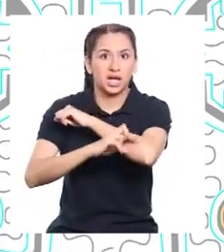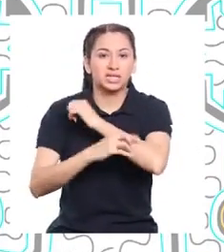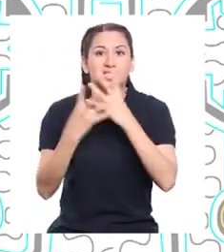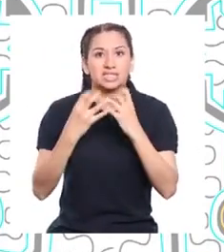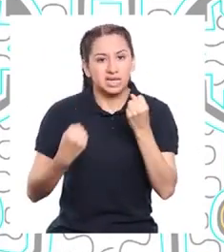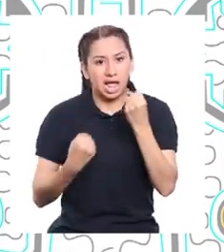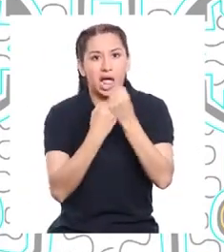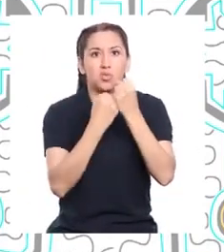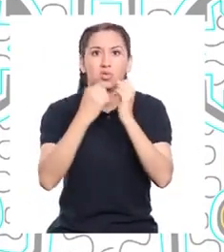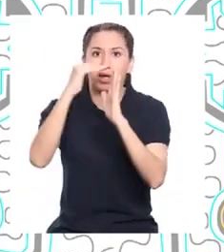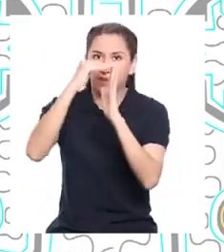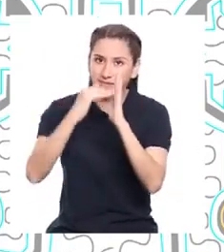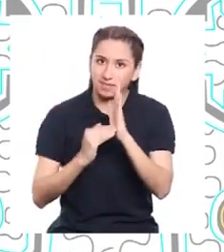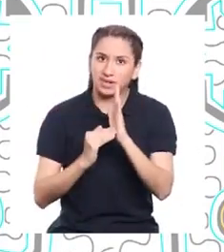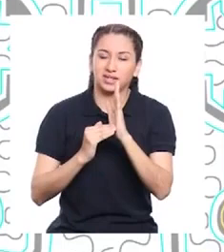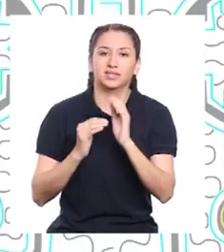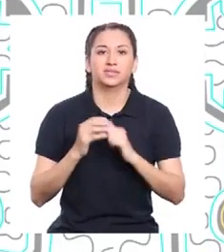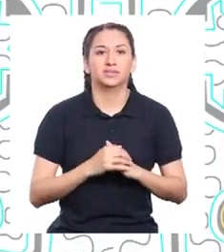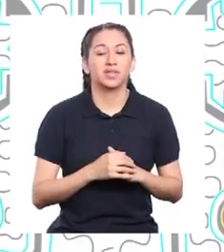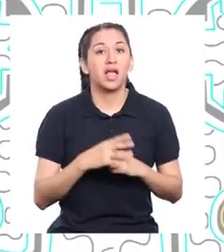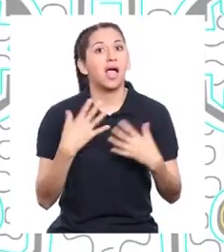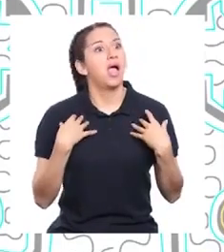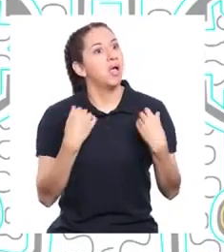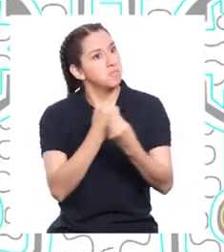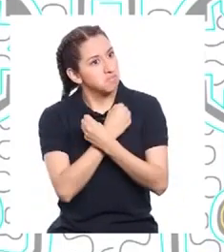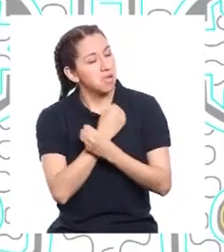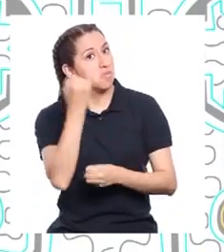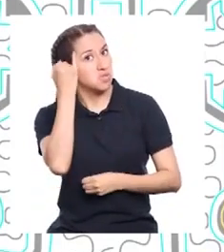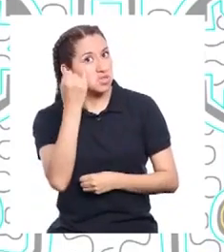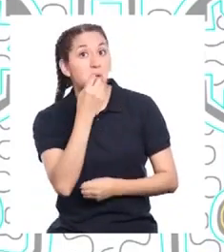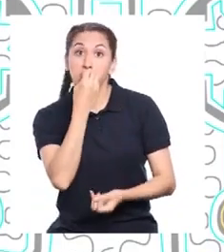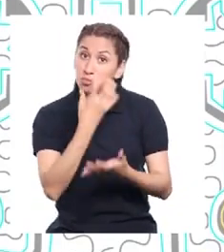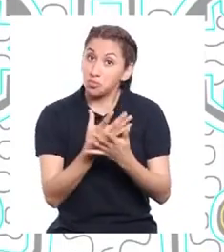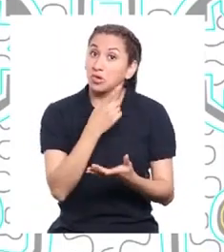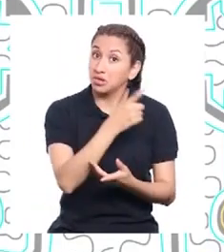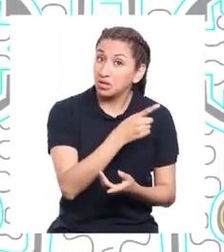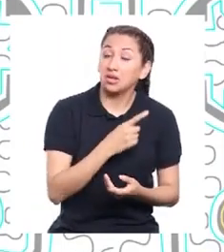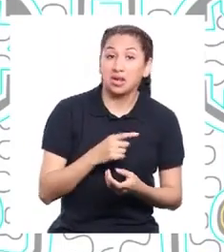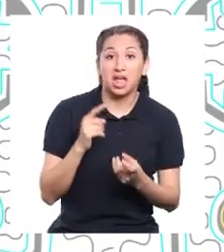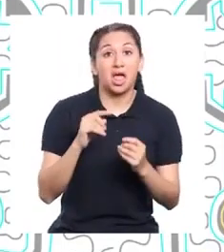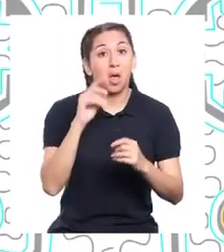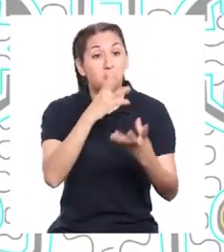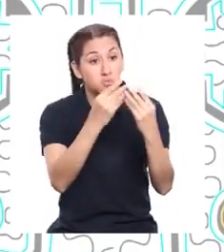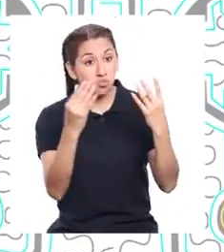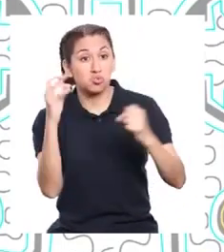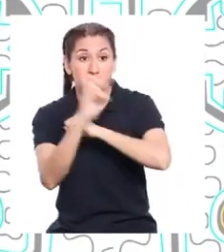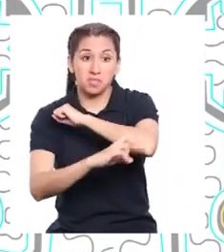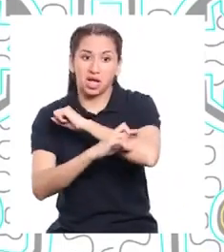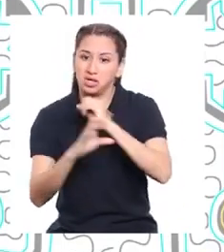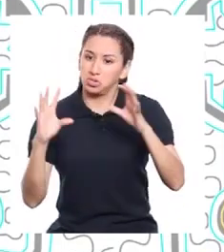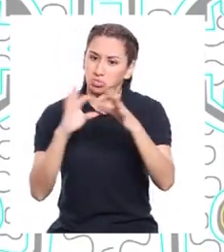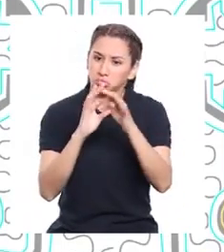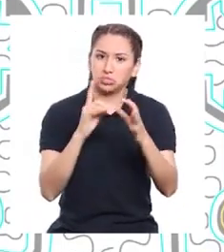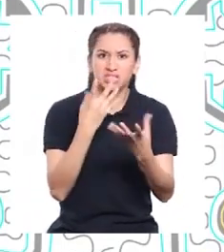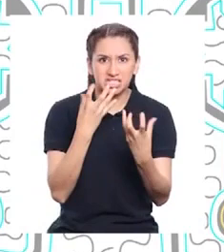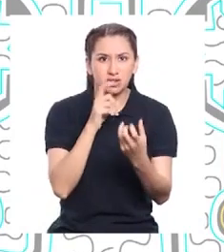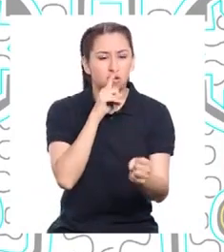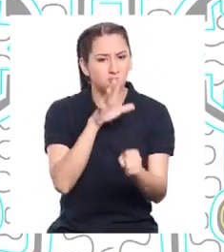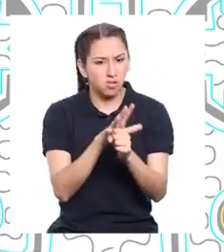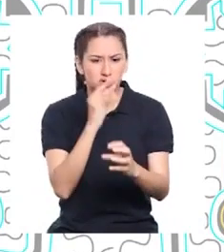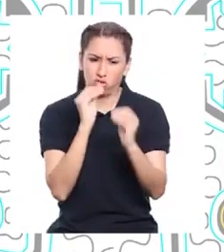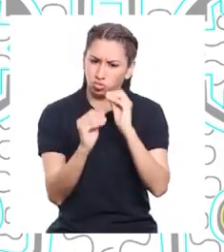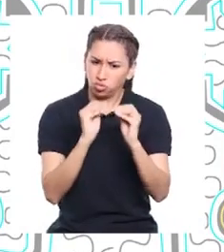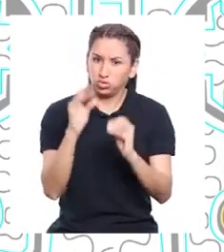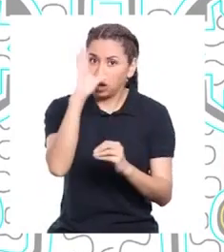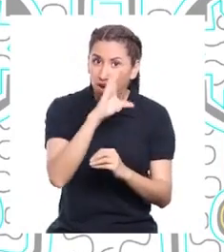al calentamiento global. Me gusta la idea de que muchos científicos y países se sientan comprometidos y buscan resolver el